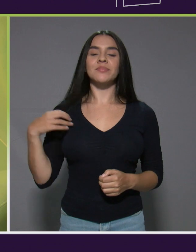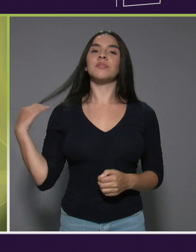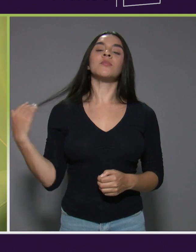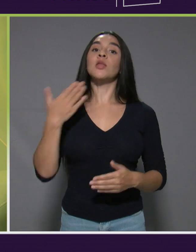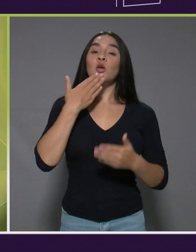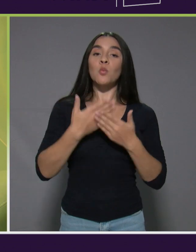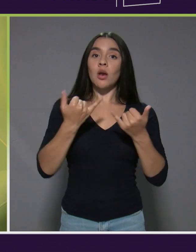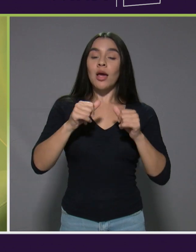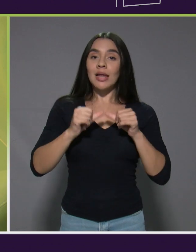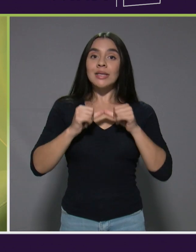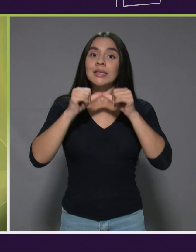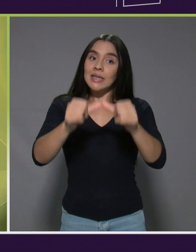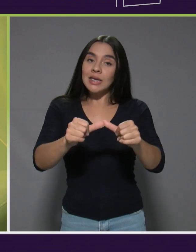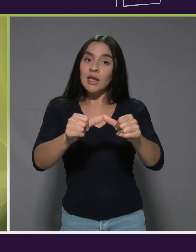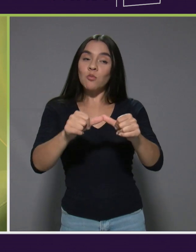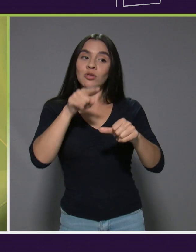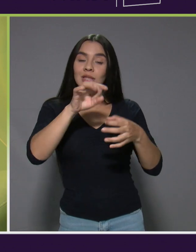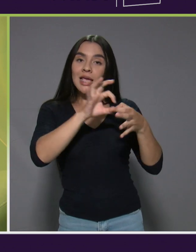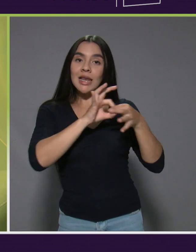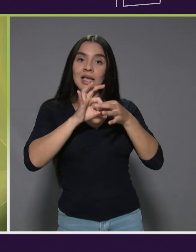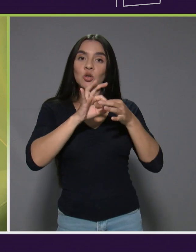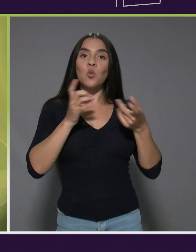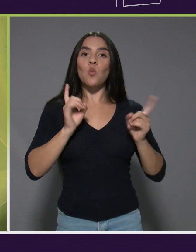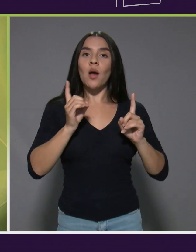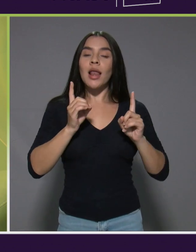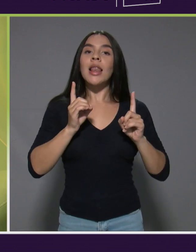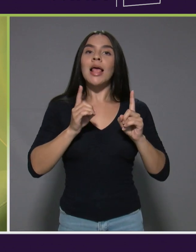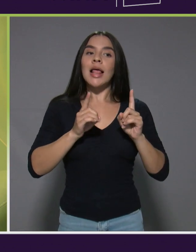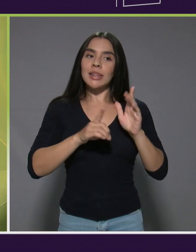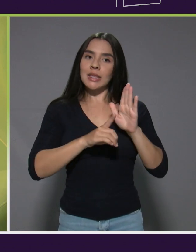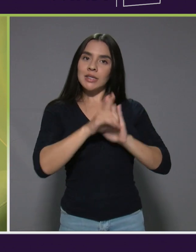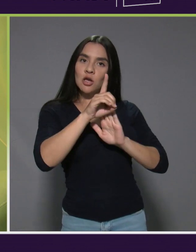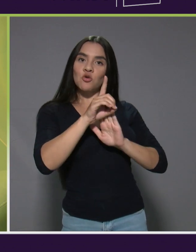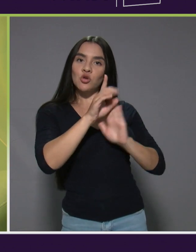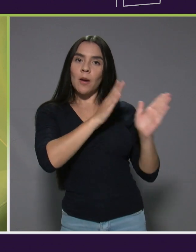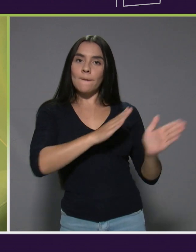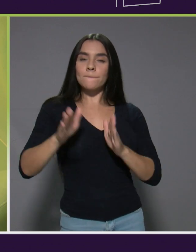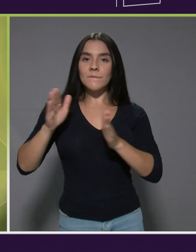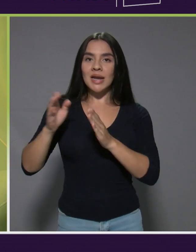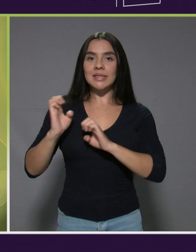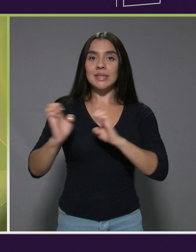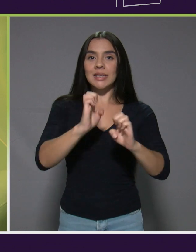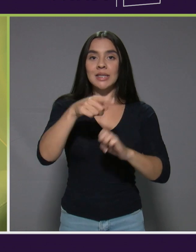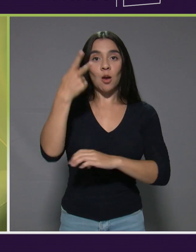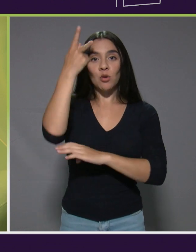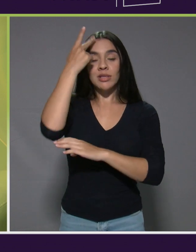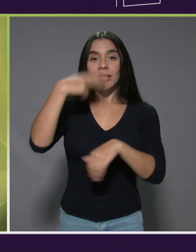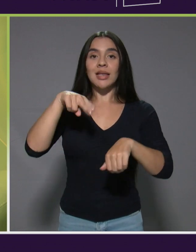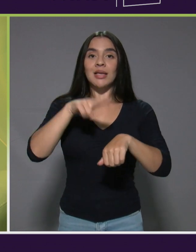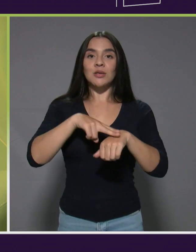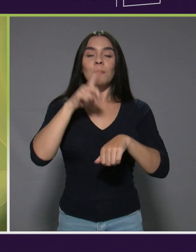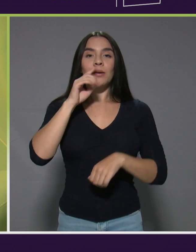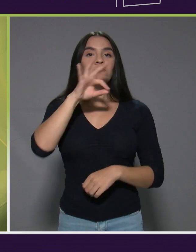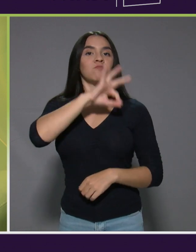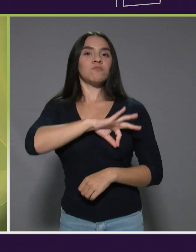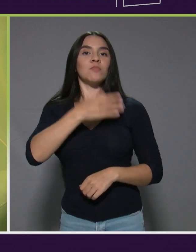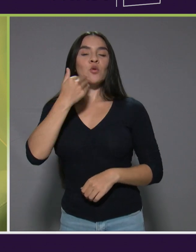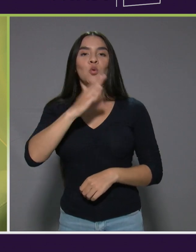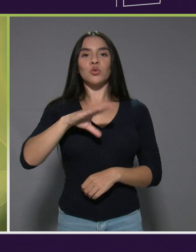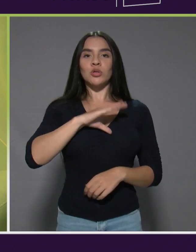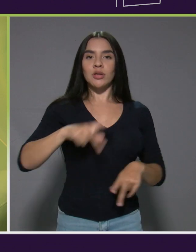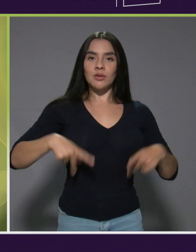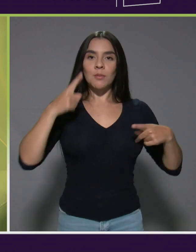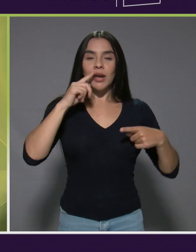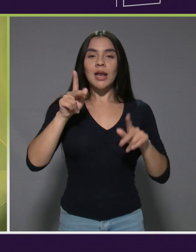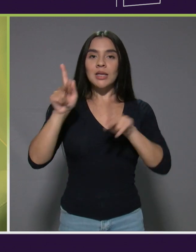seguiremos muy de cerca, a través de Nexos, el desarrollo de los planes y estrategias de esta política nacional en favor de mejores condiciones de vida